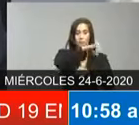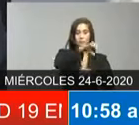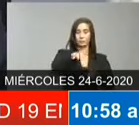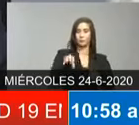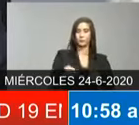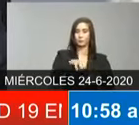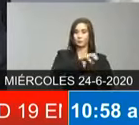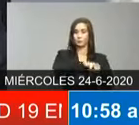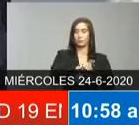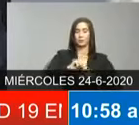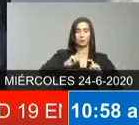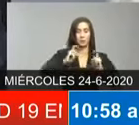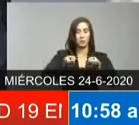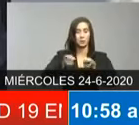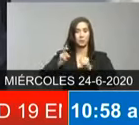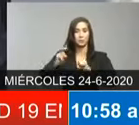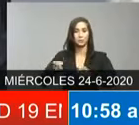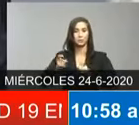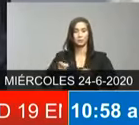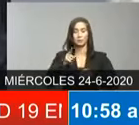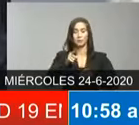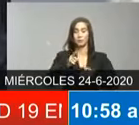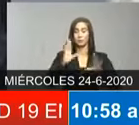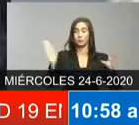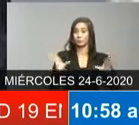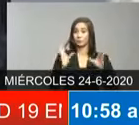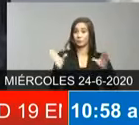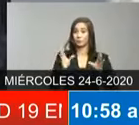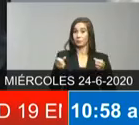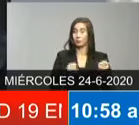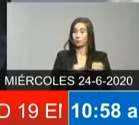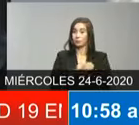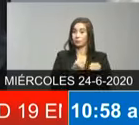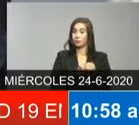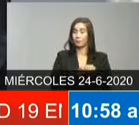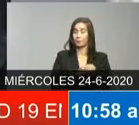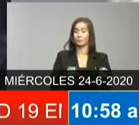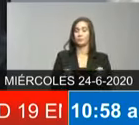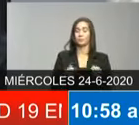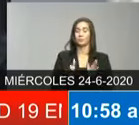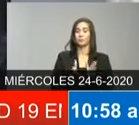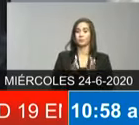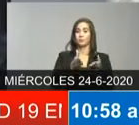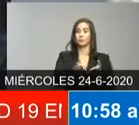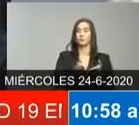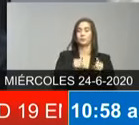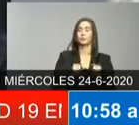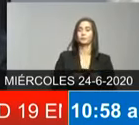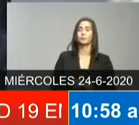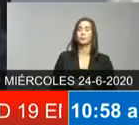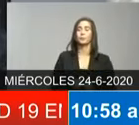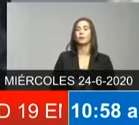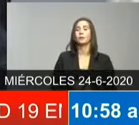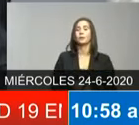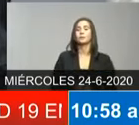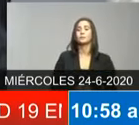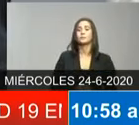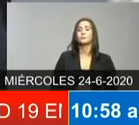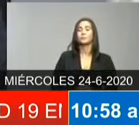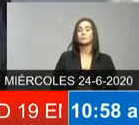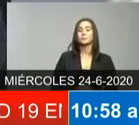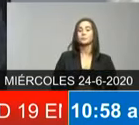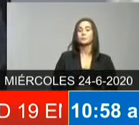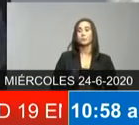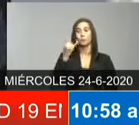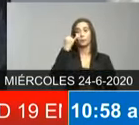fueron llevando cada una sus actividades programadas de intervención en función de las casuísticas y de la